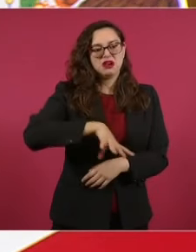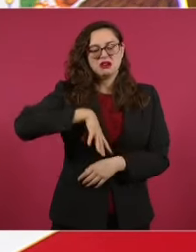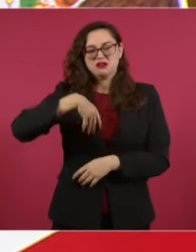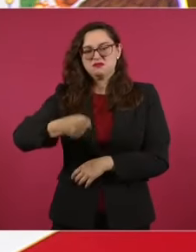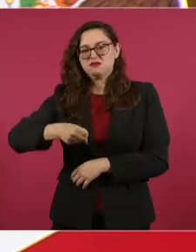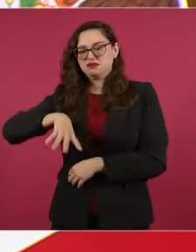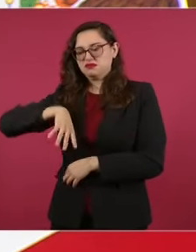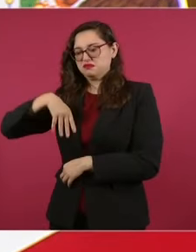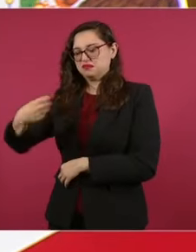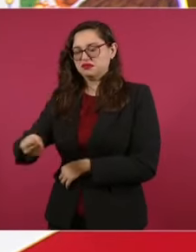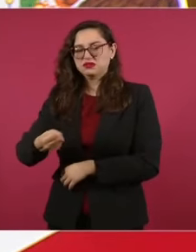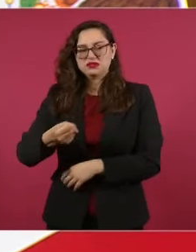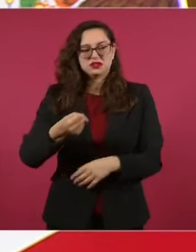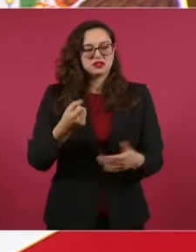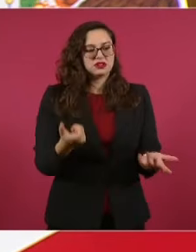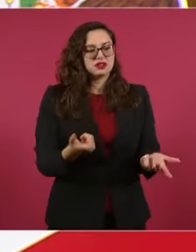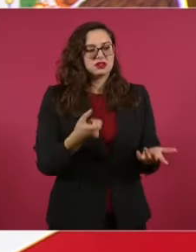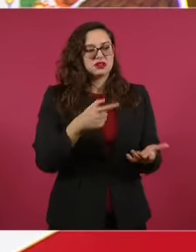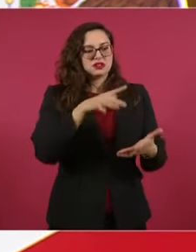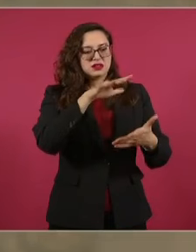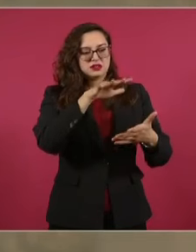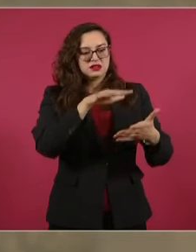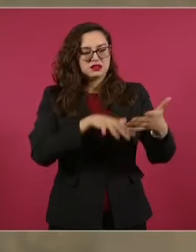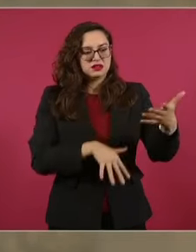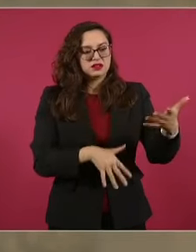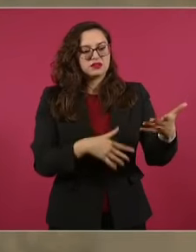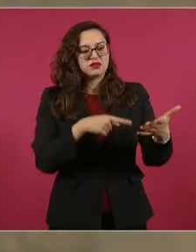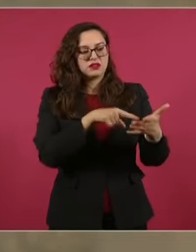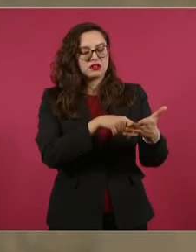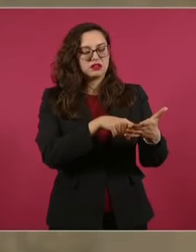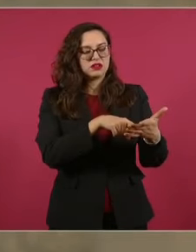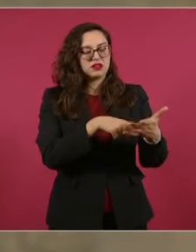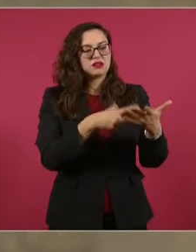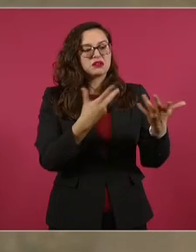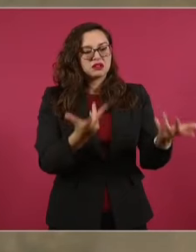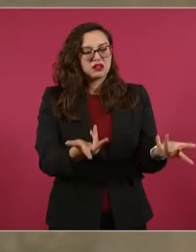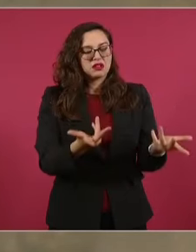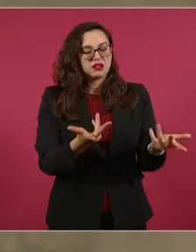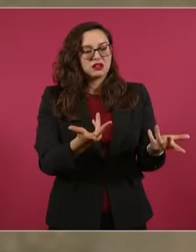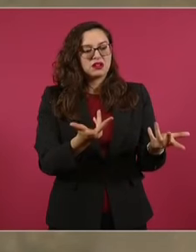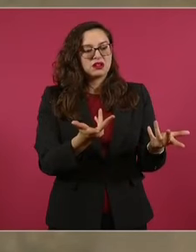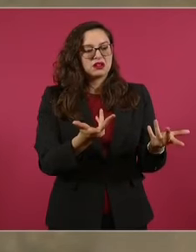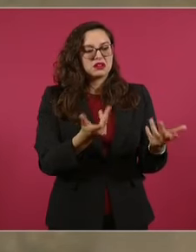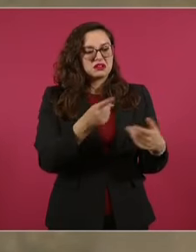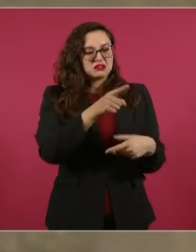imagínense que empresas de comunicación tenían reclusorios